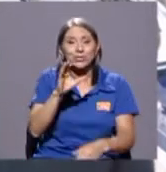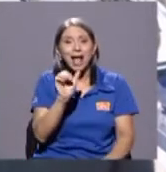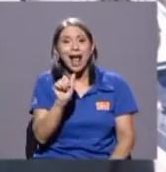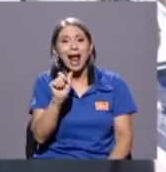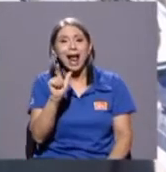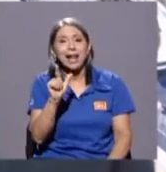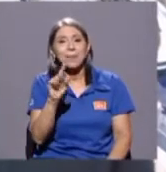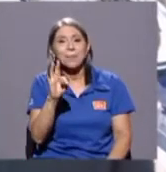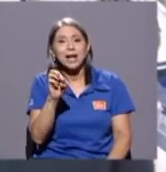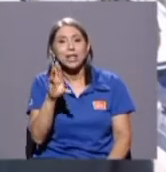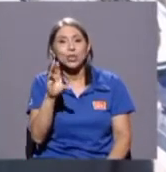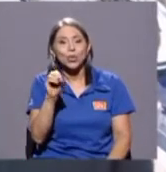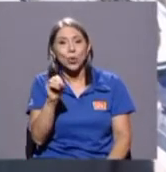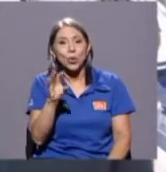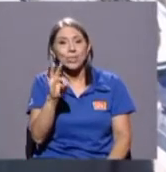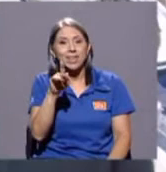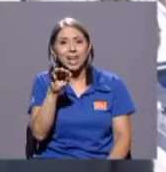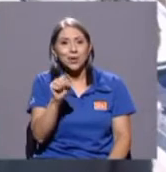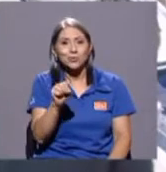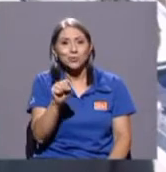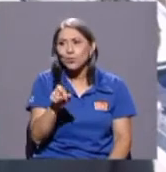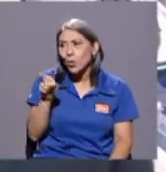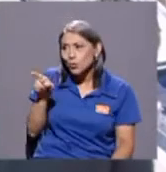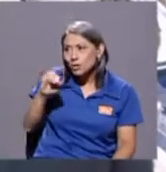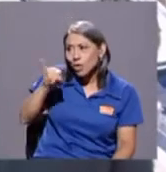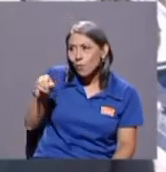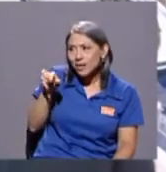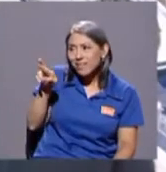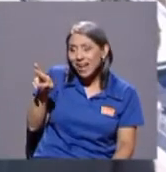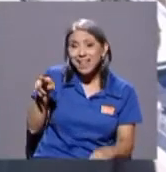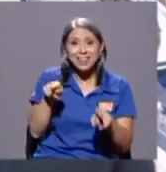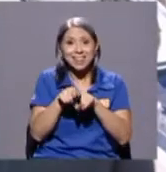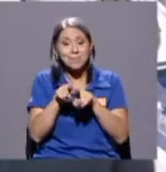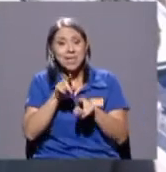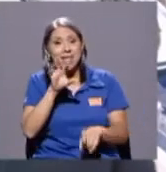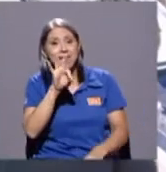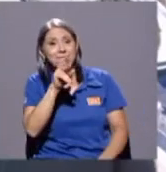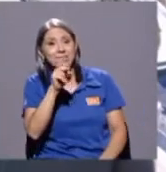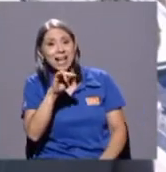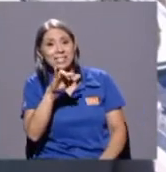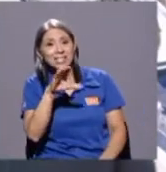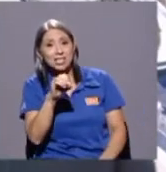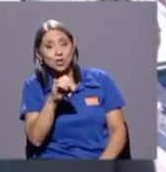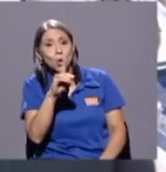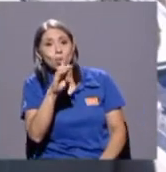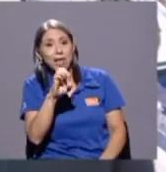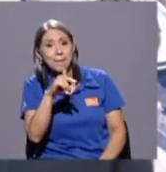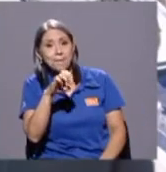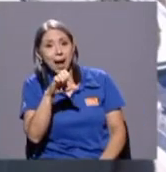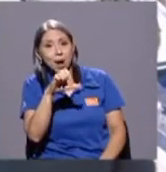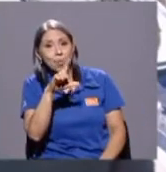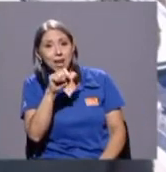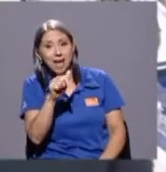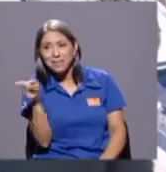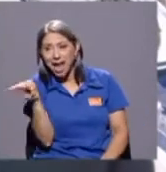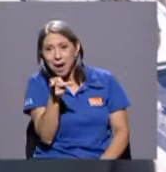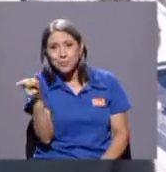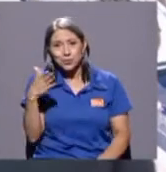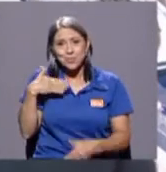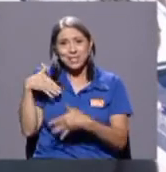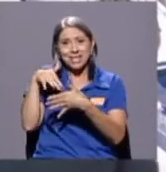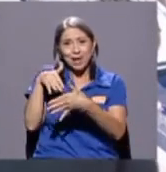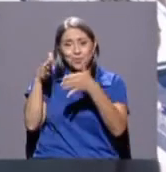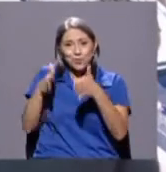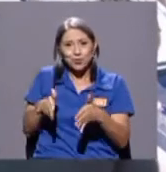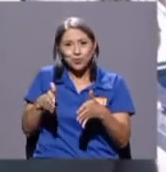usted, Juan Rafael, y como Francisco de Paula fueron mis alumnos. Recuerdo muy claramente, venía yo regresando